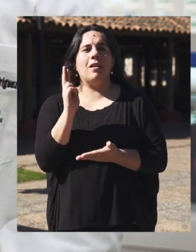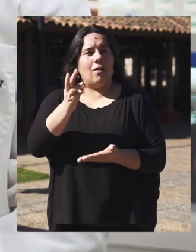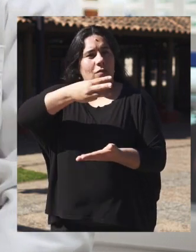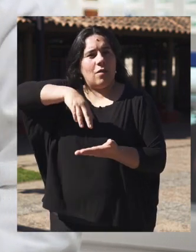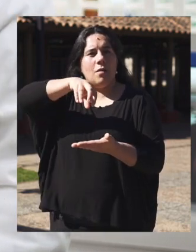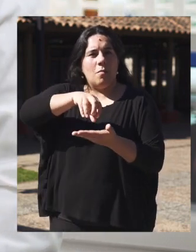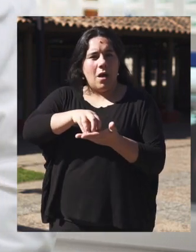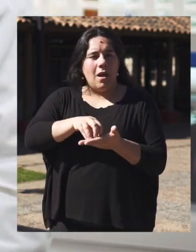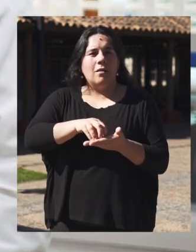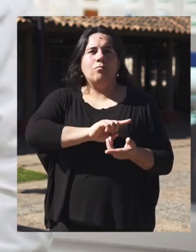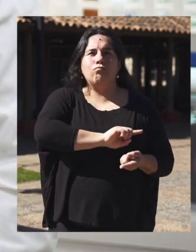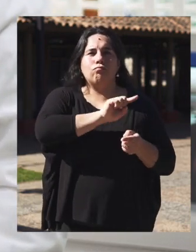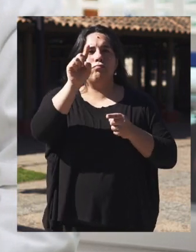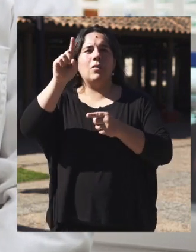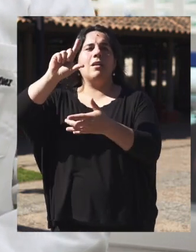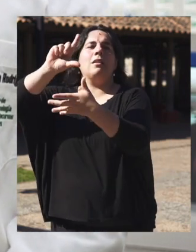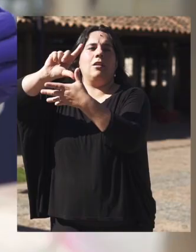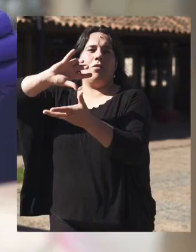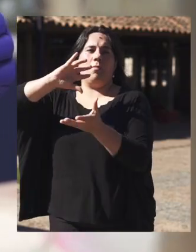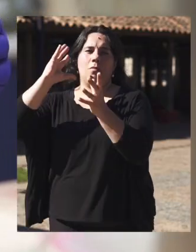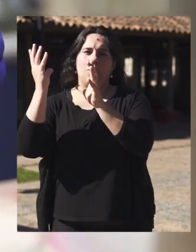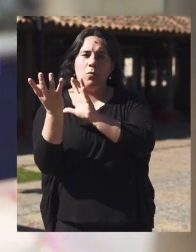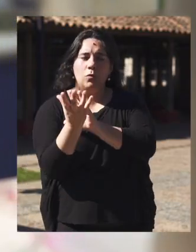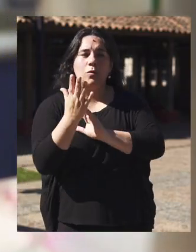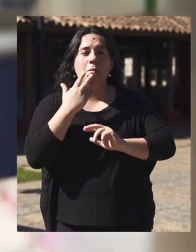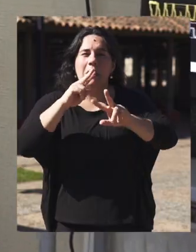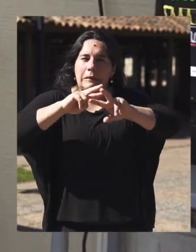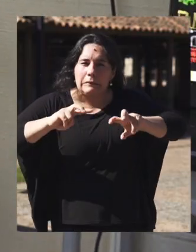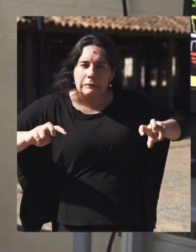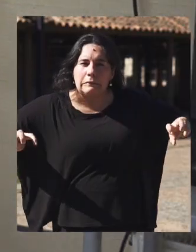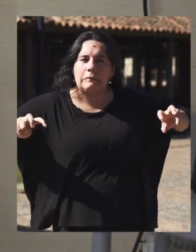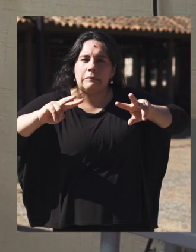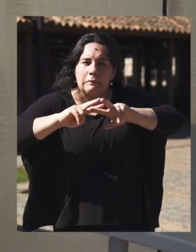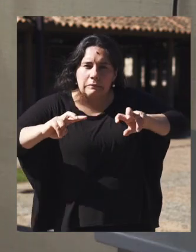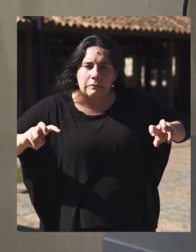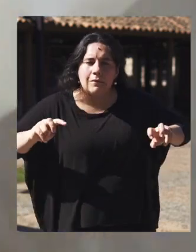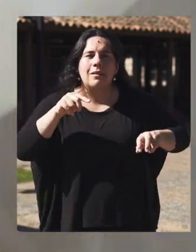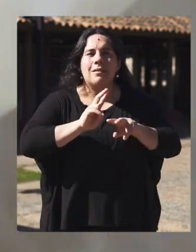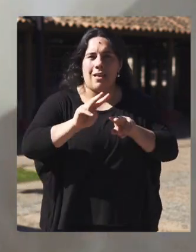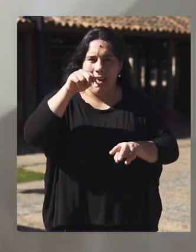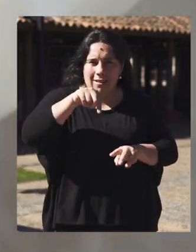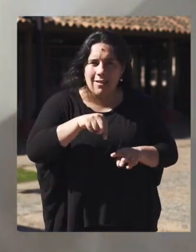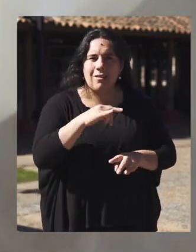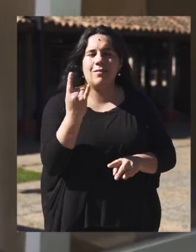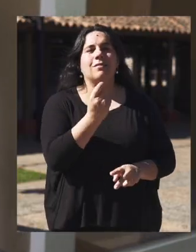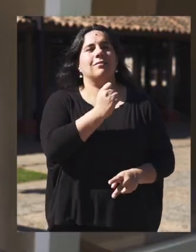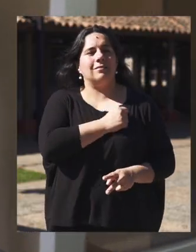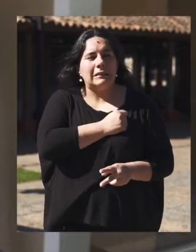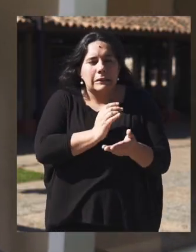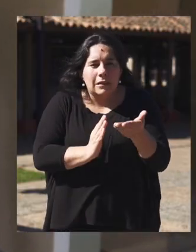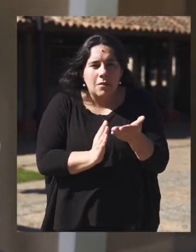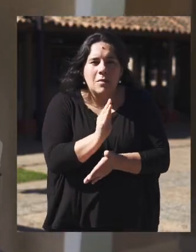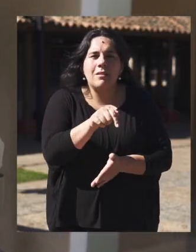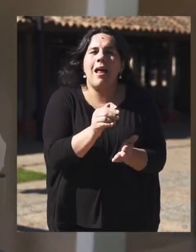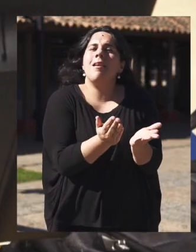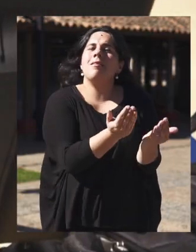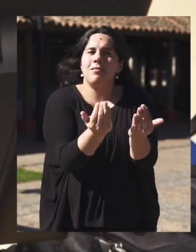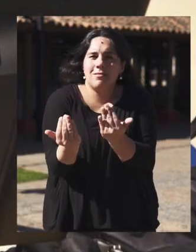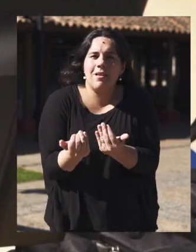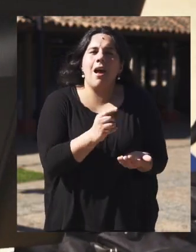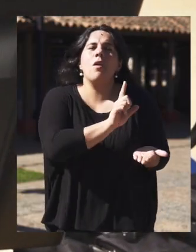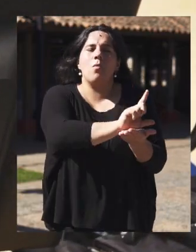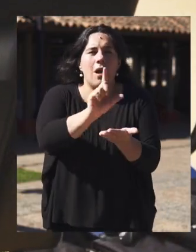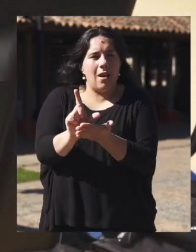región del Maule para Latinoamérica y el mundo. La investigación que se genera dentro de la UCM nace desde las necesidades